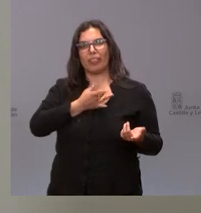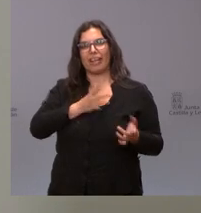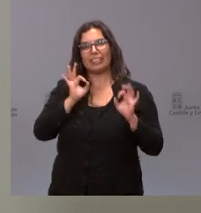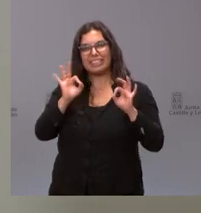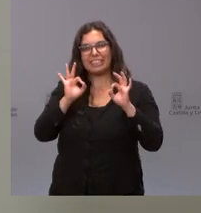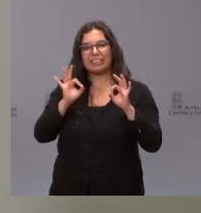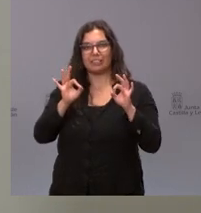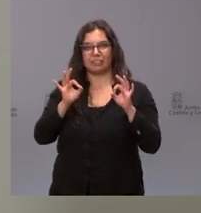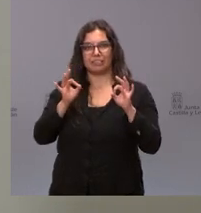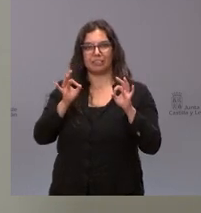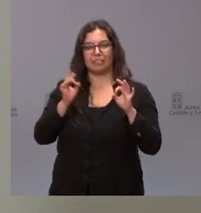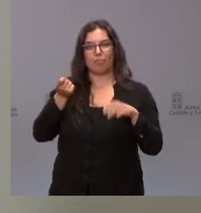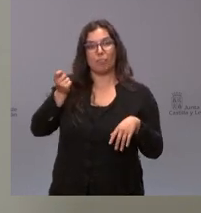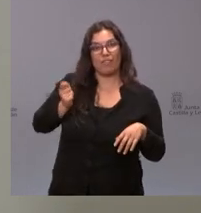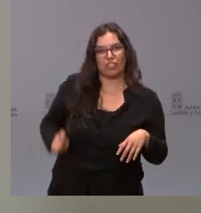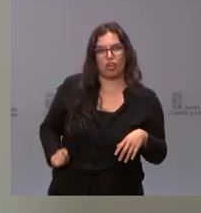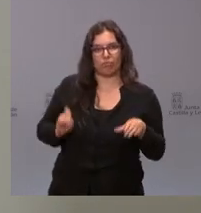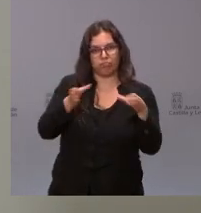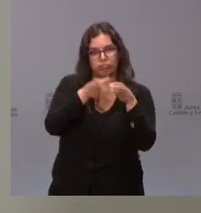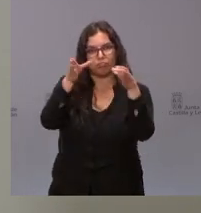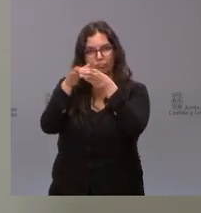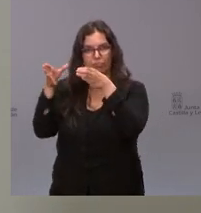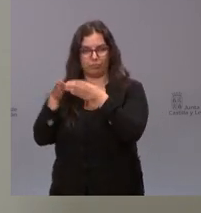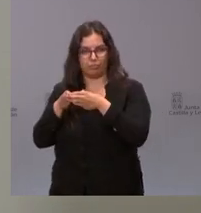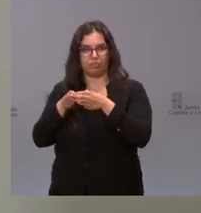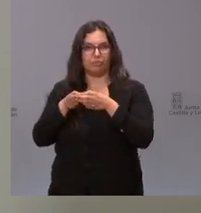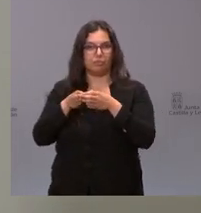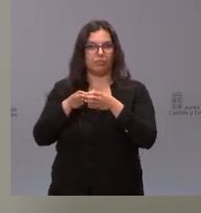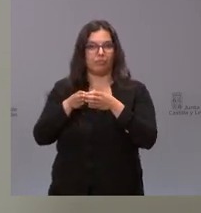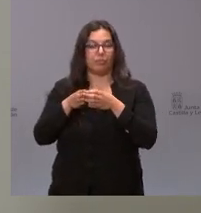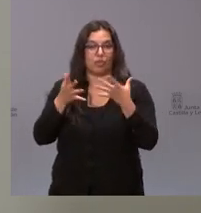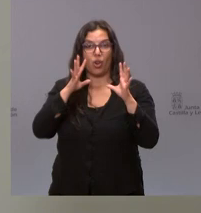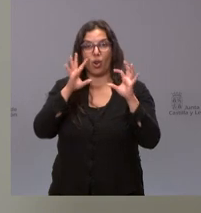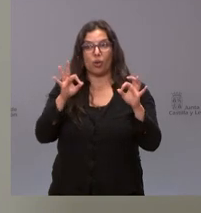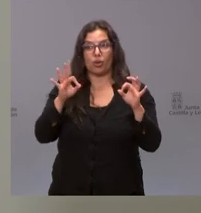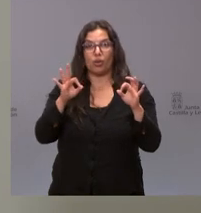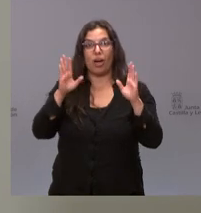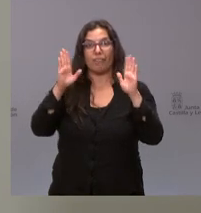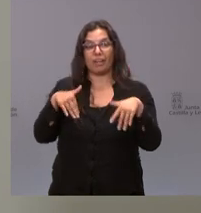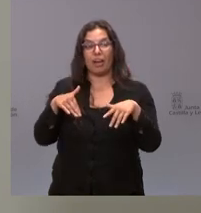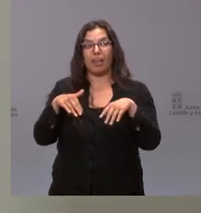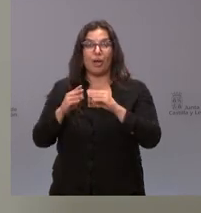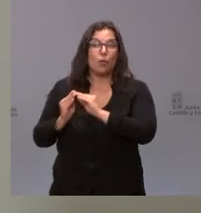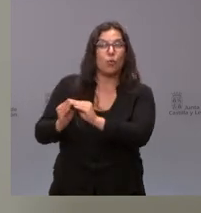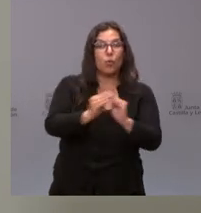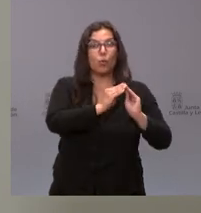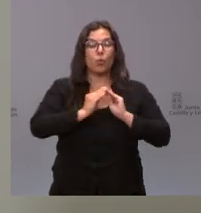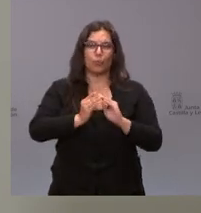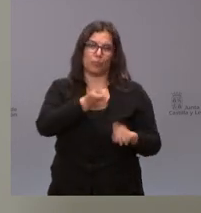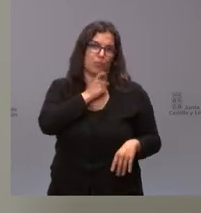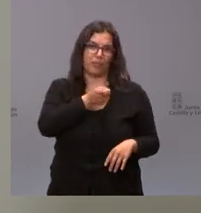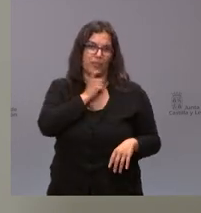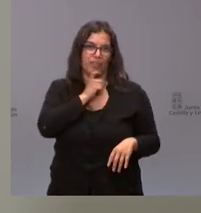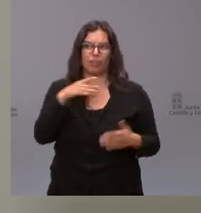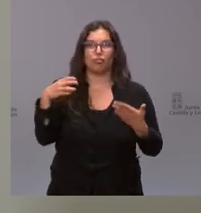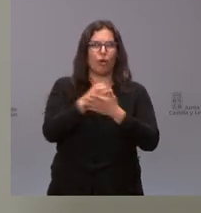específicos de componente profesional sanitario y lógicamente es muy difícil alcanzar el acuerdo pleno con todos